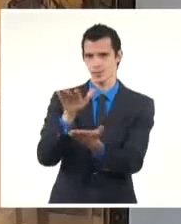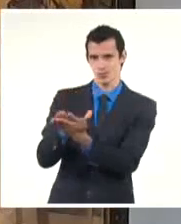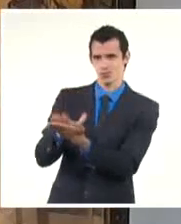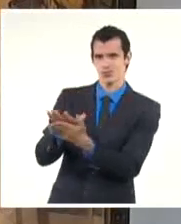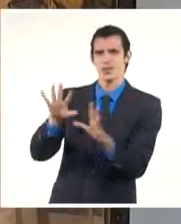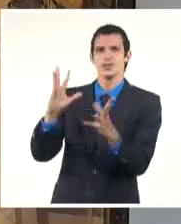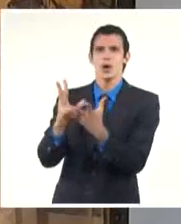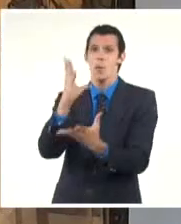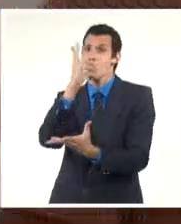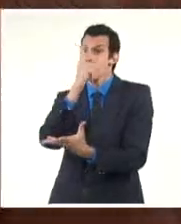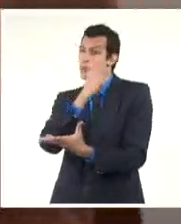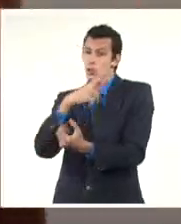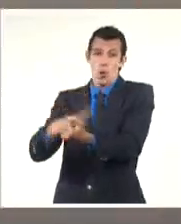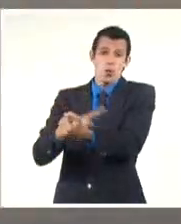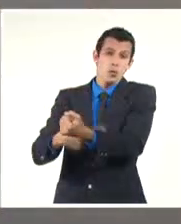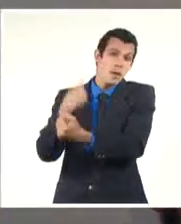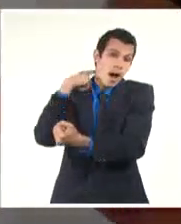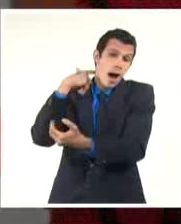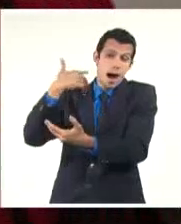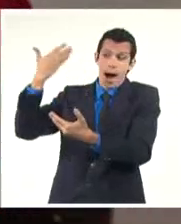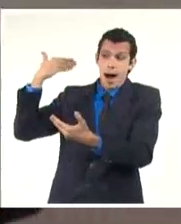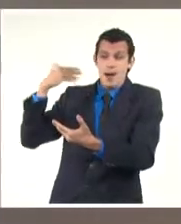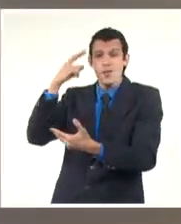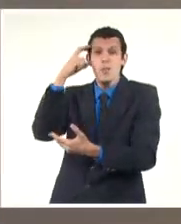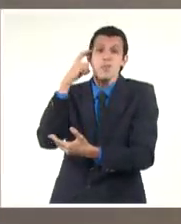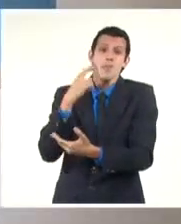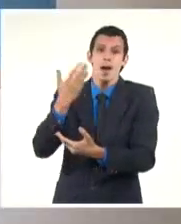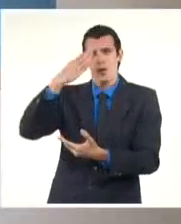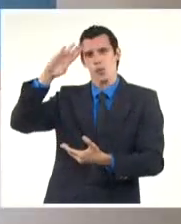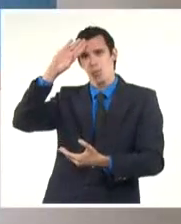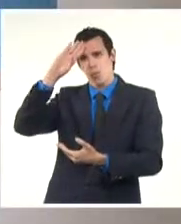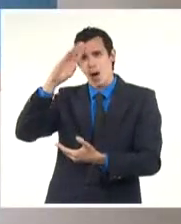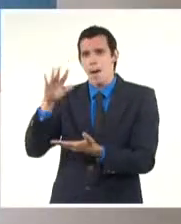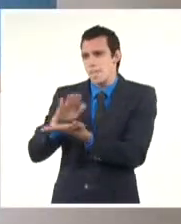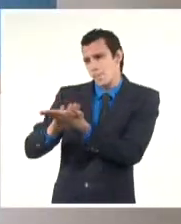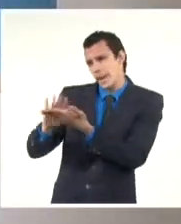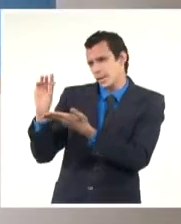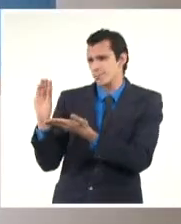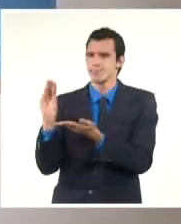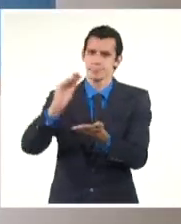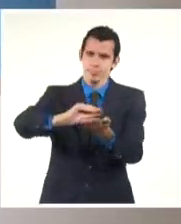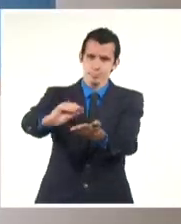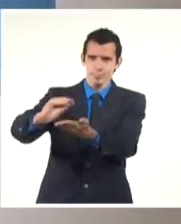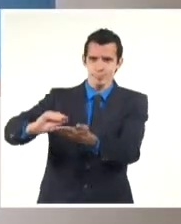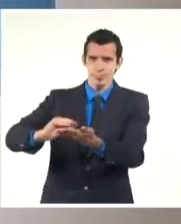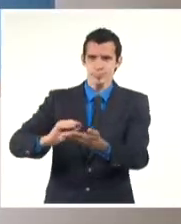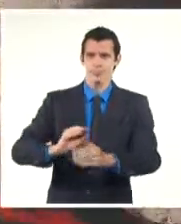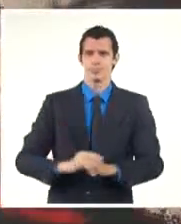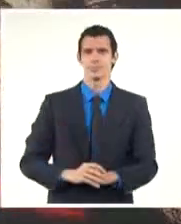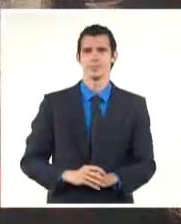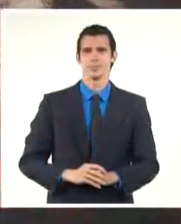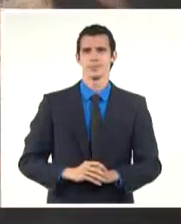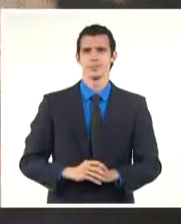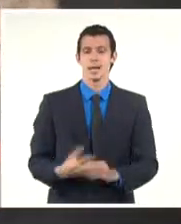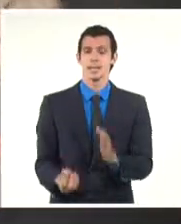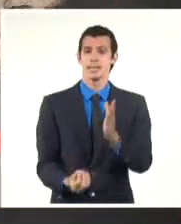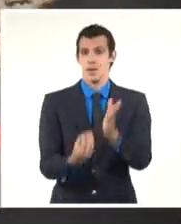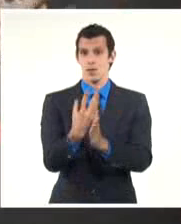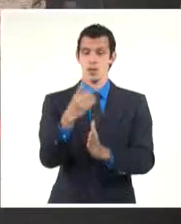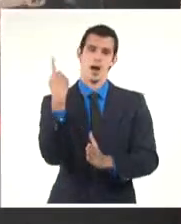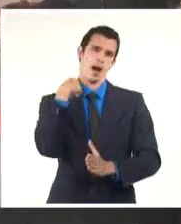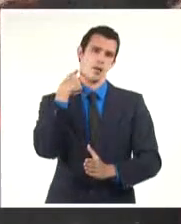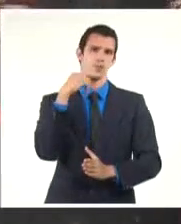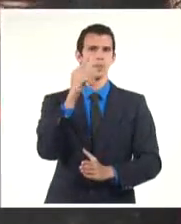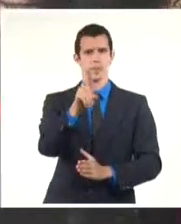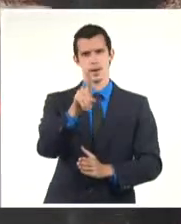Nacional de Bellas Artes que han sido presentadas para el homenaje. Galería Acacia, desde su fundación en el año mil novecientos